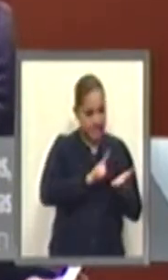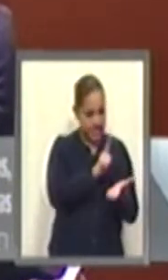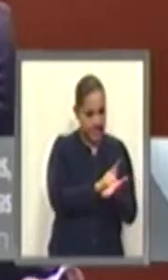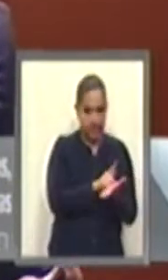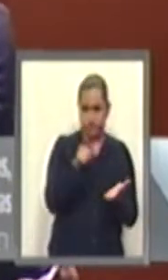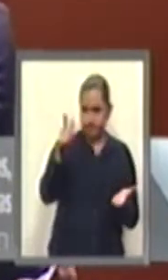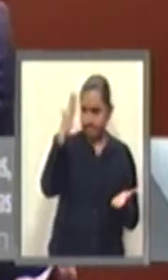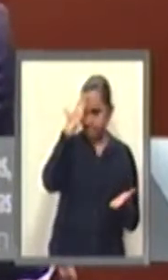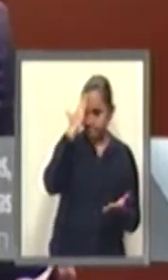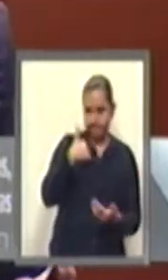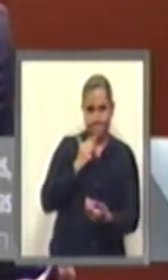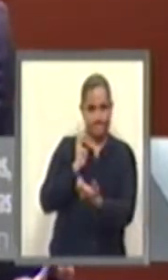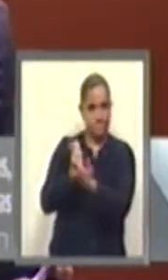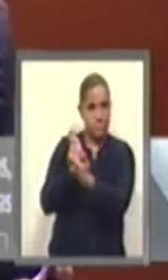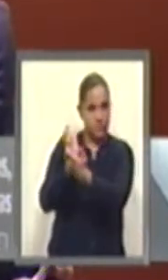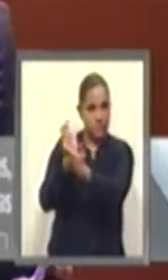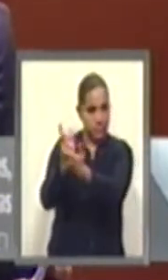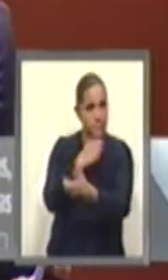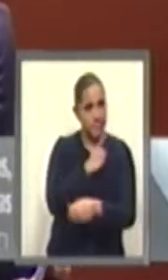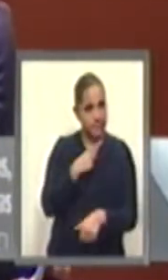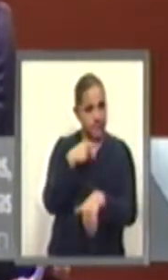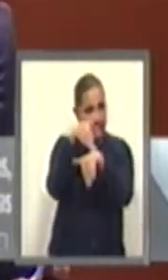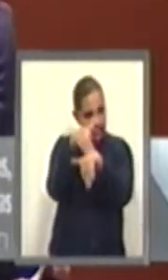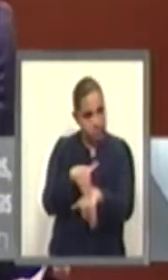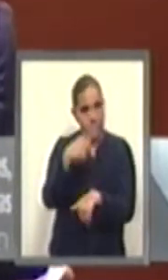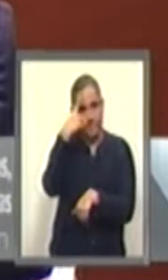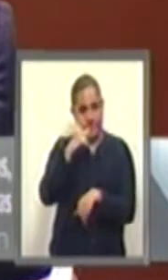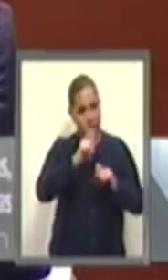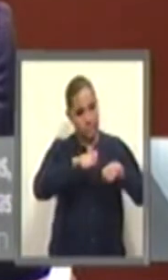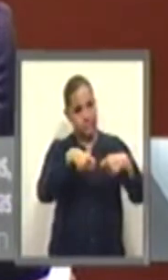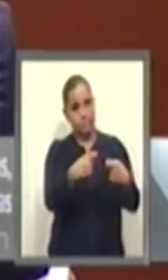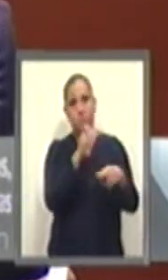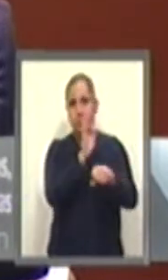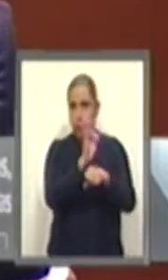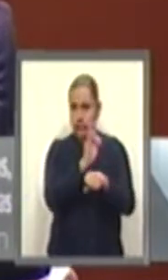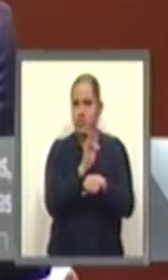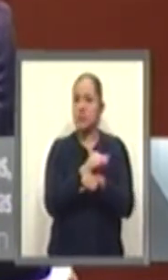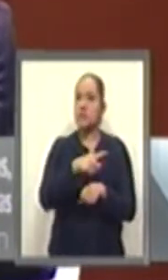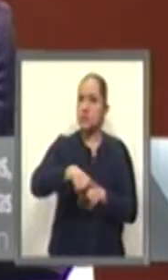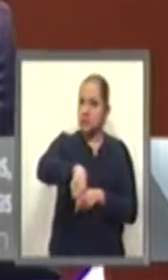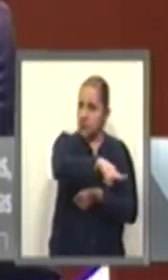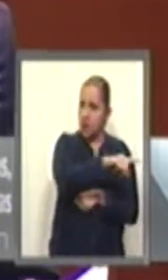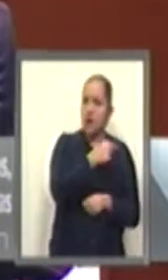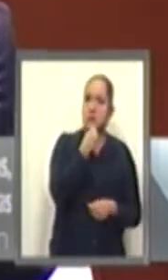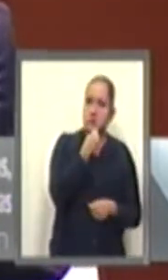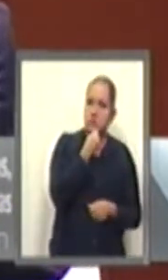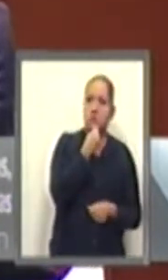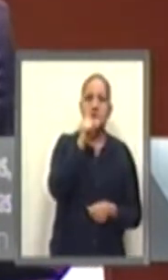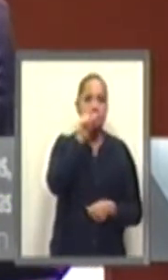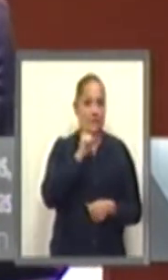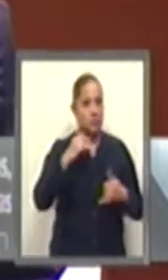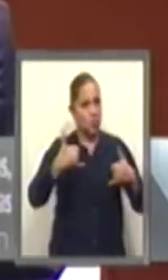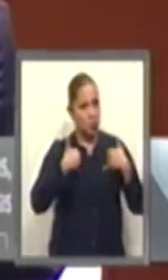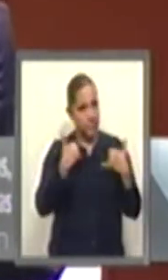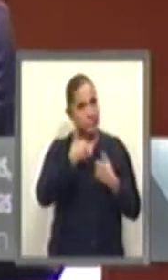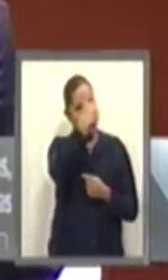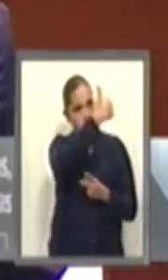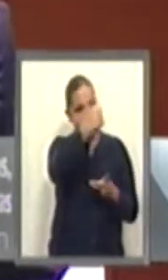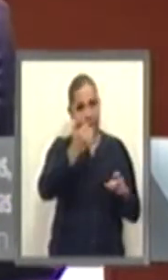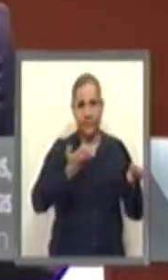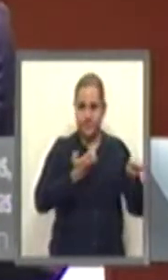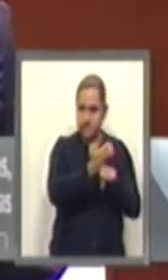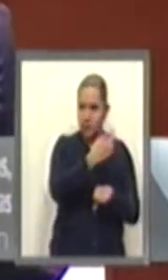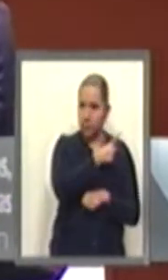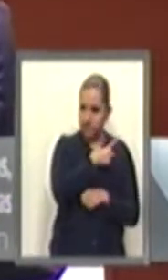constituir su sistema local de protección integral de niñas, niños y adolescentes. Frente a la